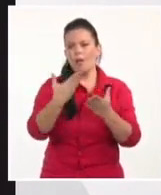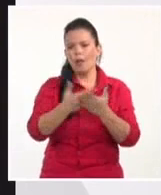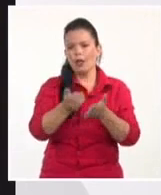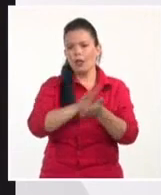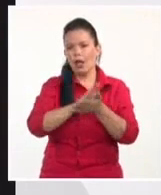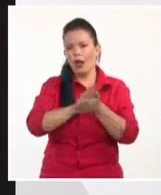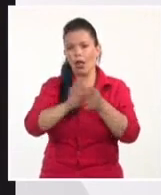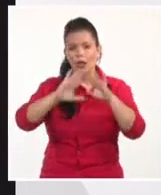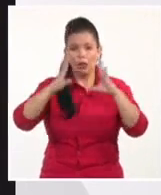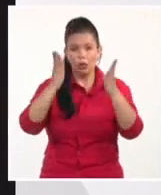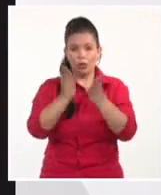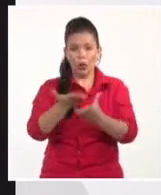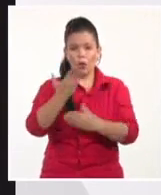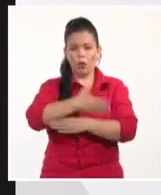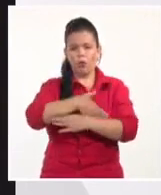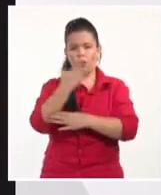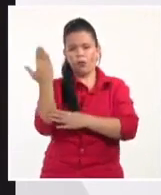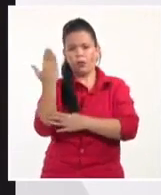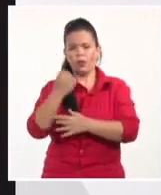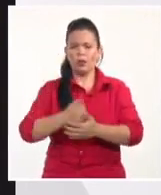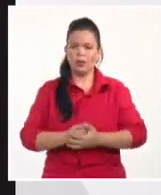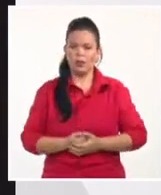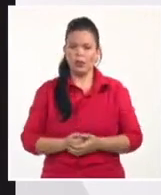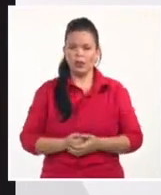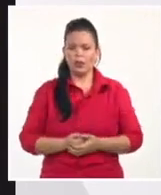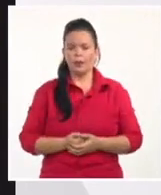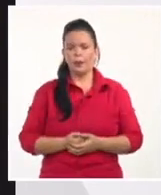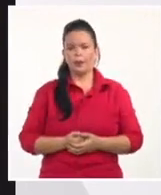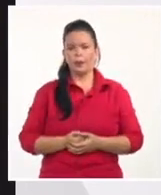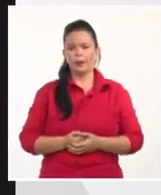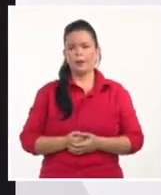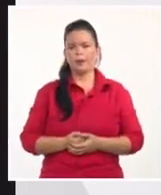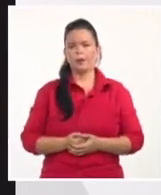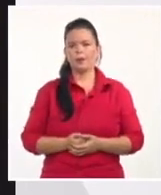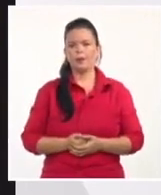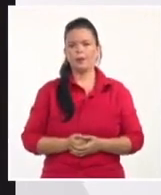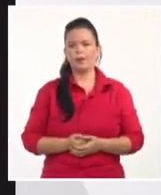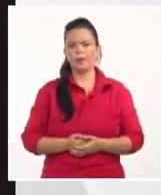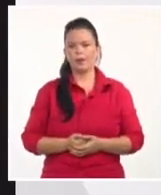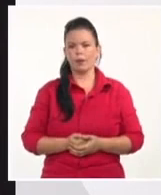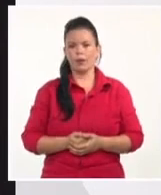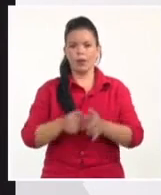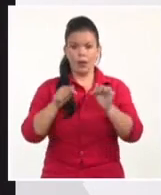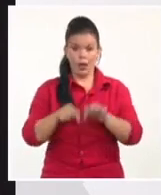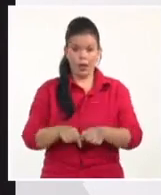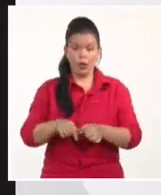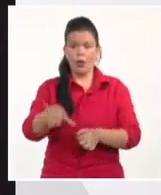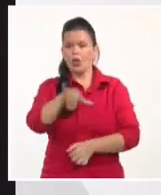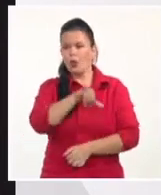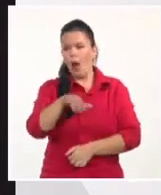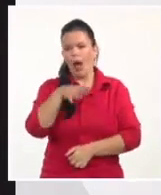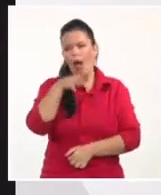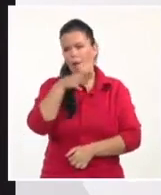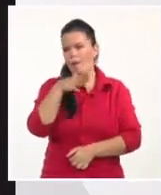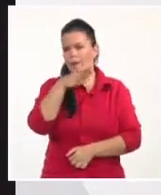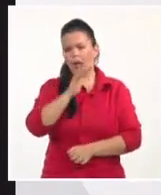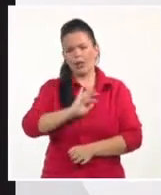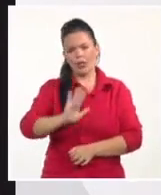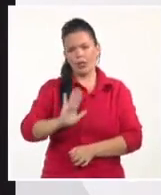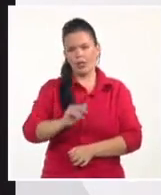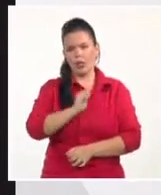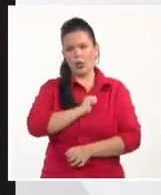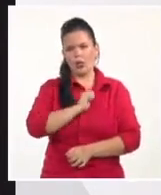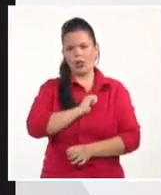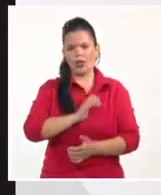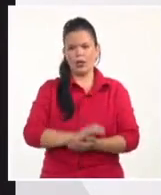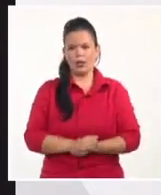del Estado. Entonces, bueno, esto mismo son un poco los valores que defienden y a quienes financian, pues son esos